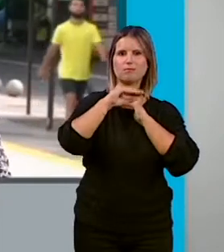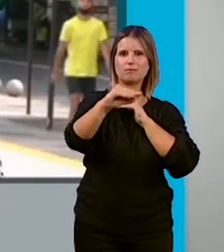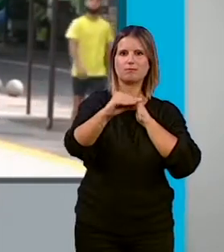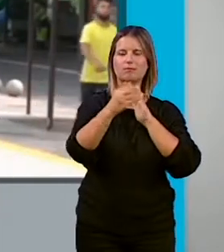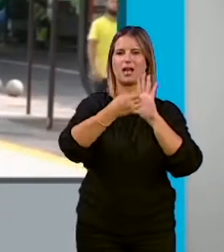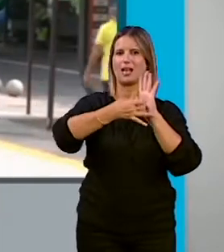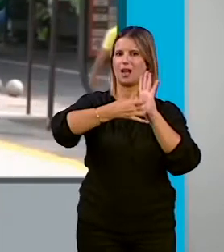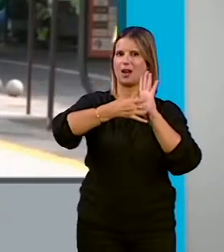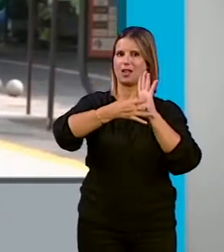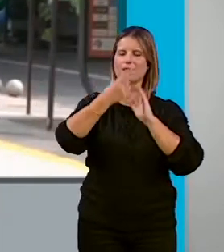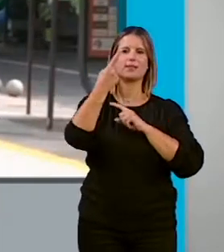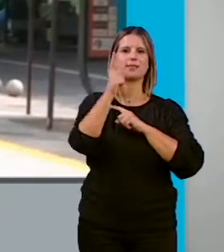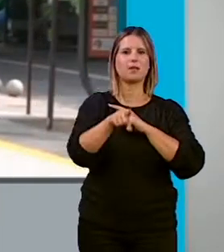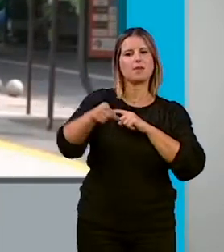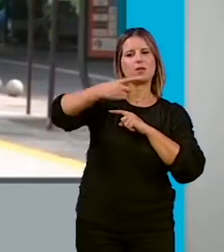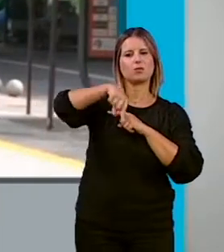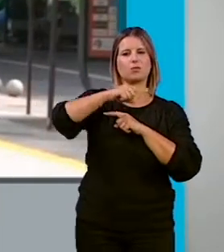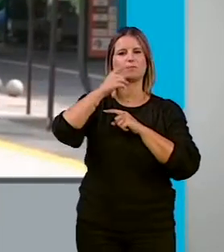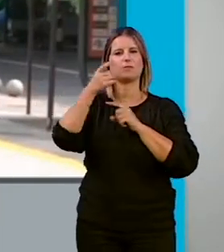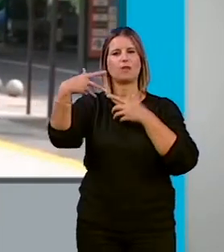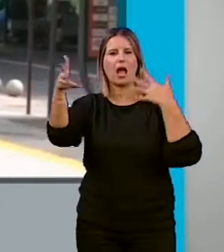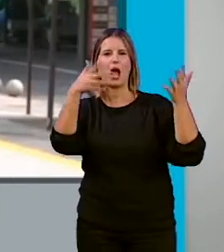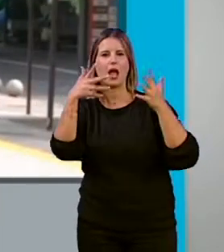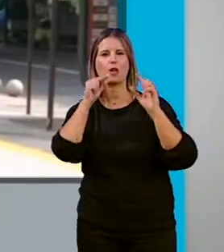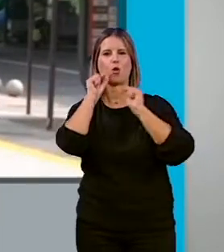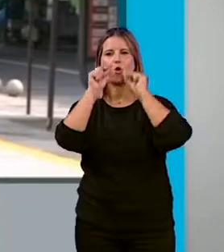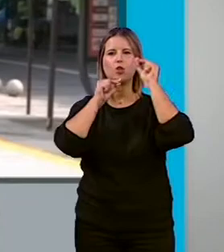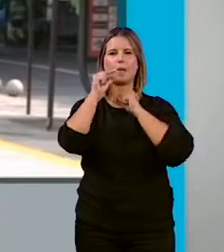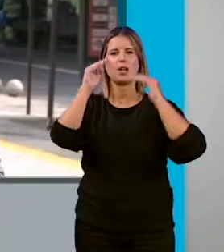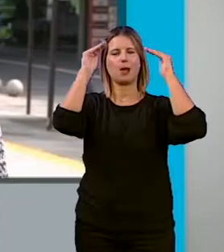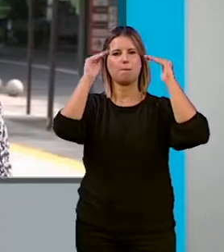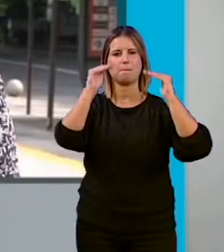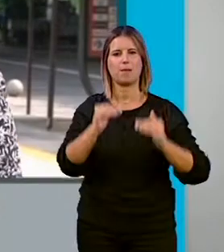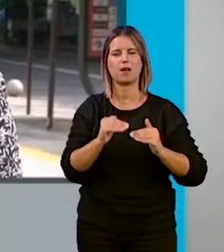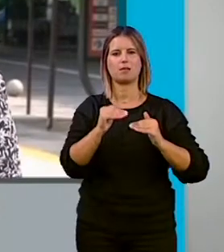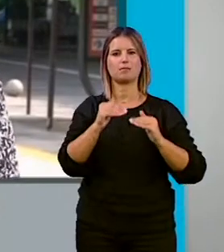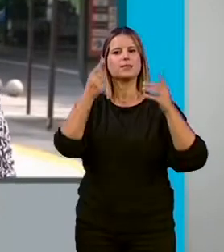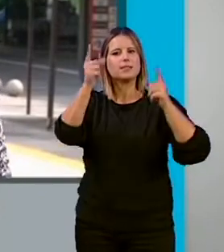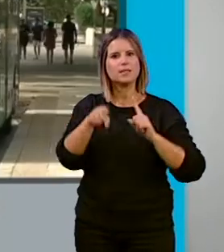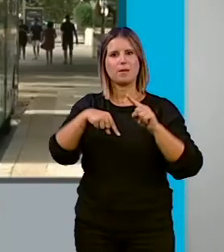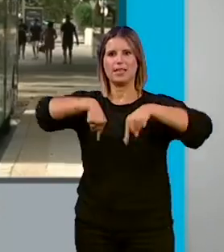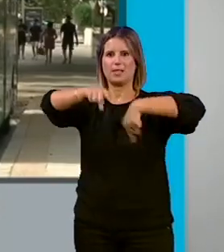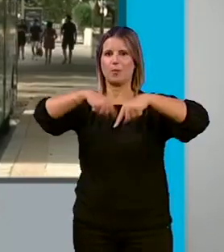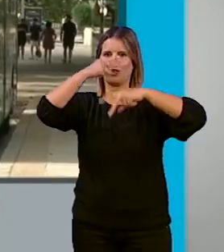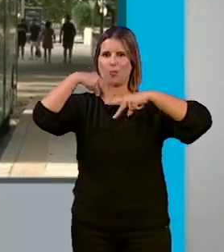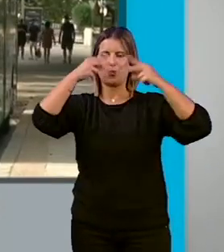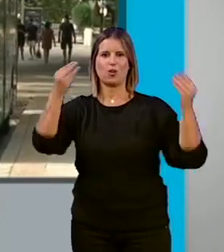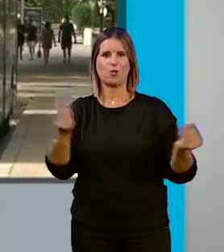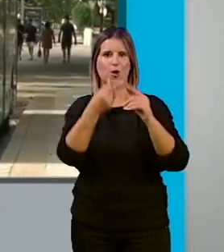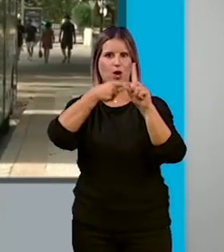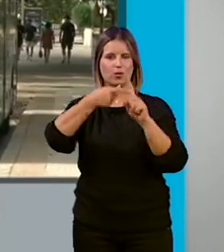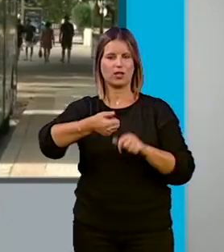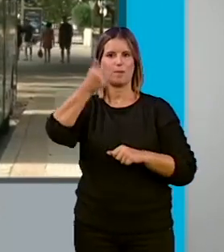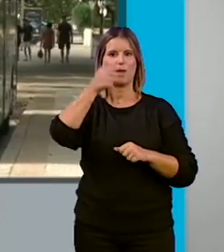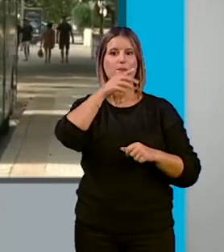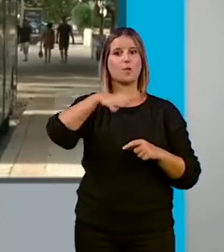también de nuestro aire, rebajar la contaminación y avanzar en el uso del transporte público. Las líneas de la zona